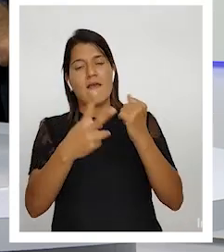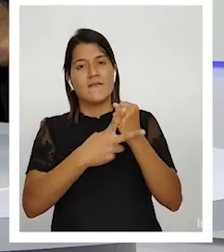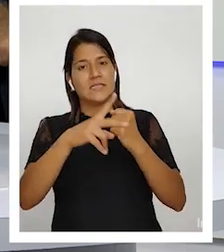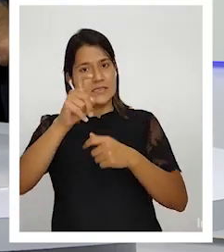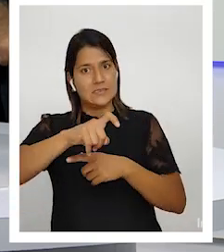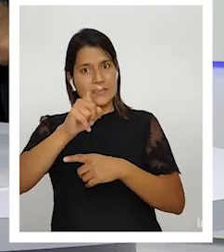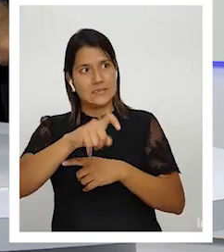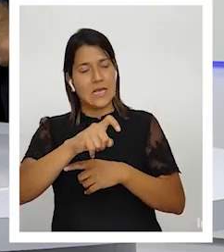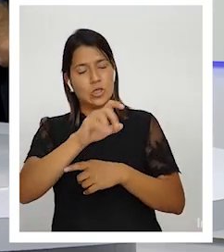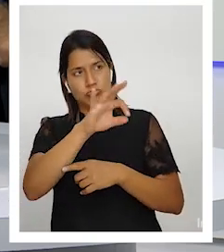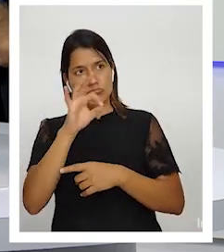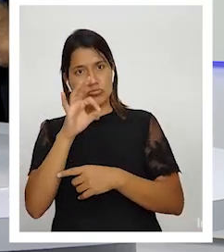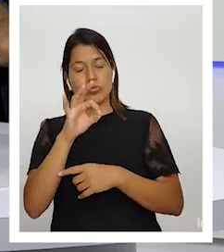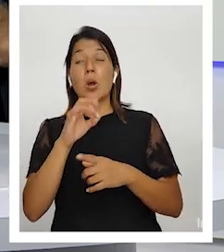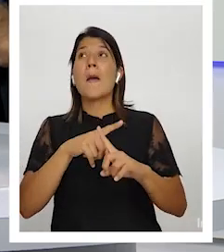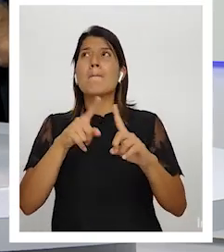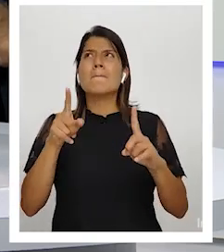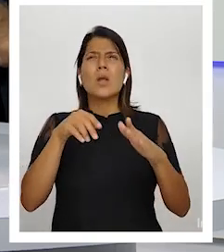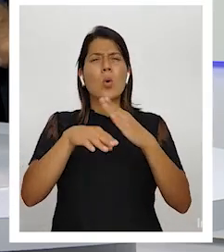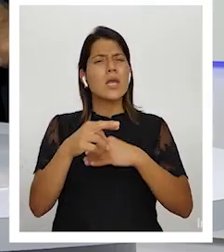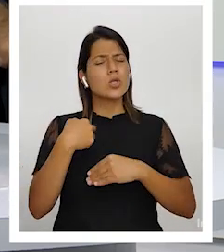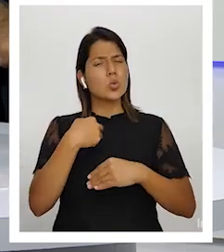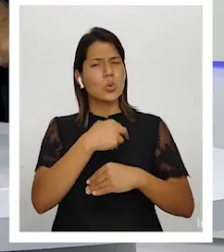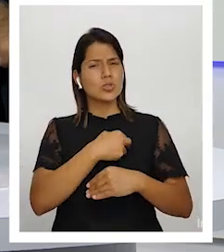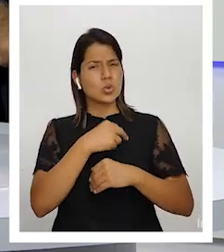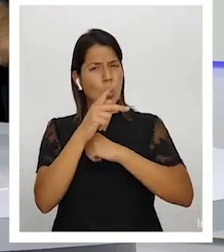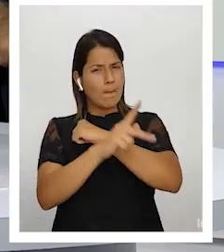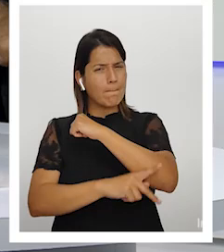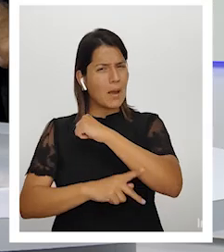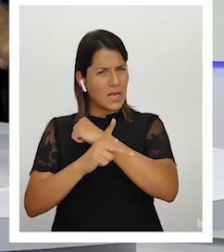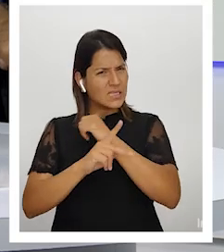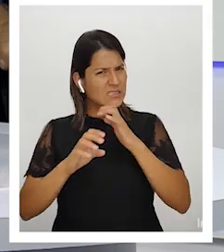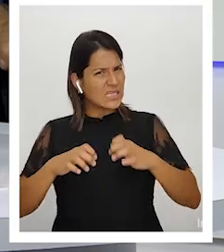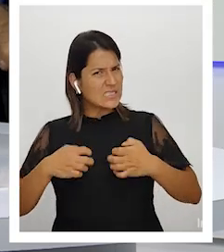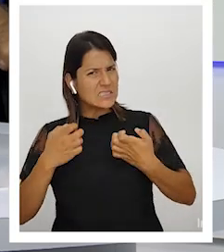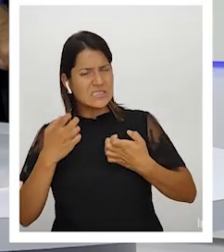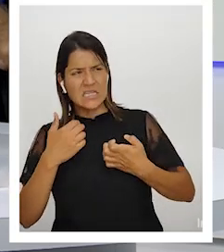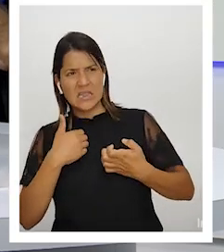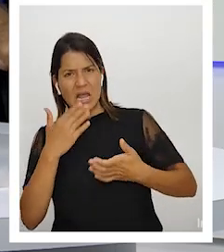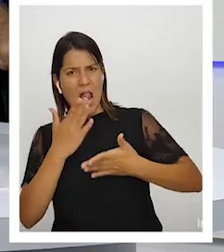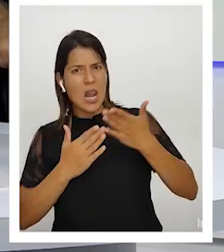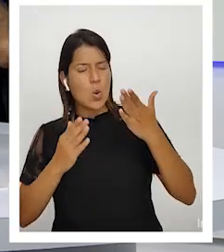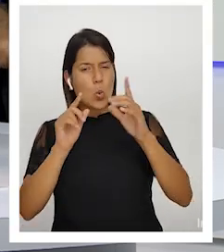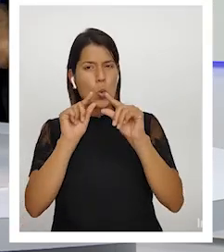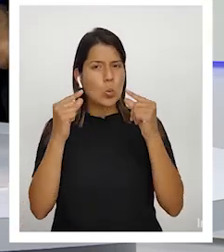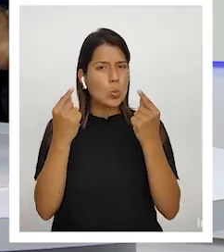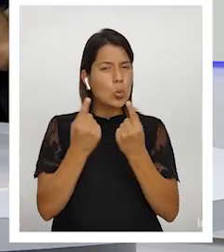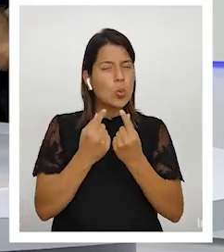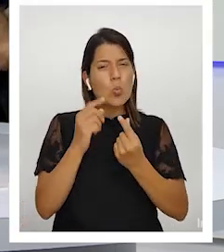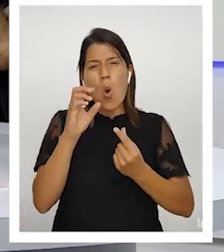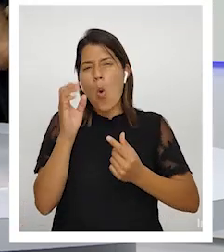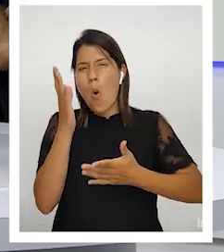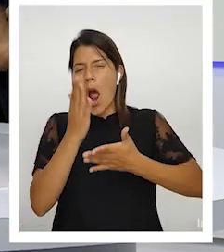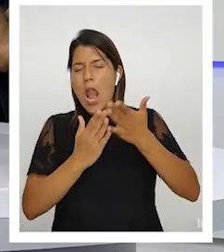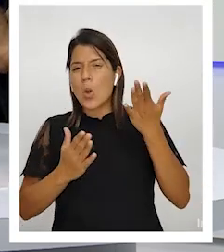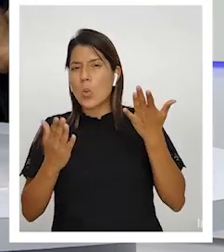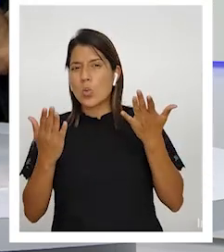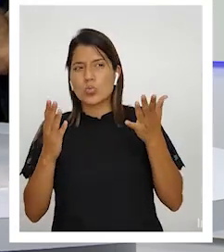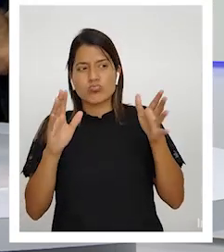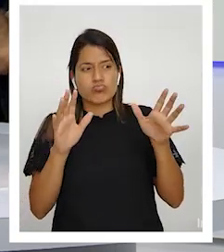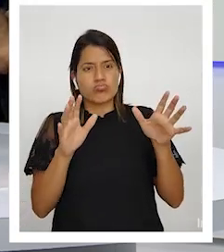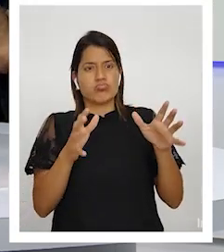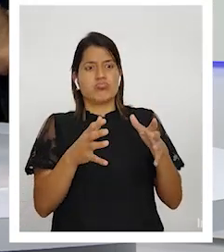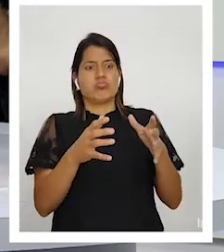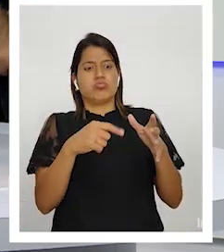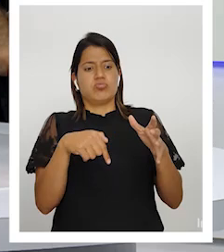existe en nuestro país algún grupo algún conjunto de pensadores